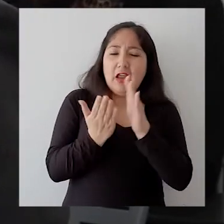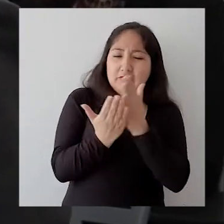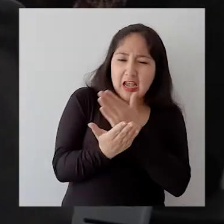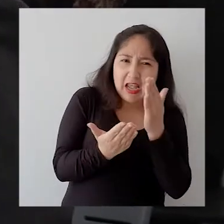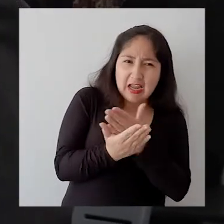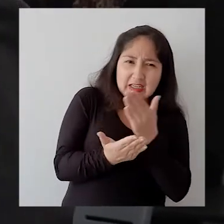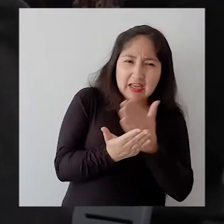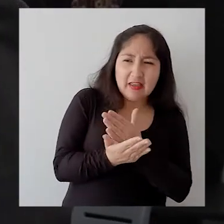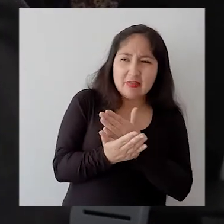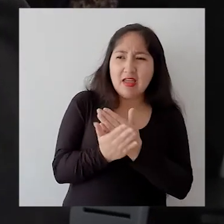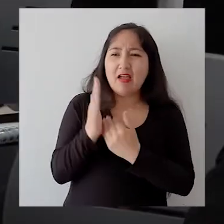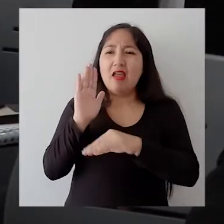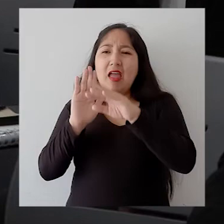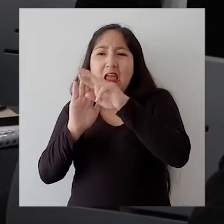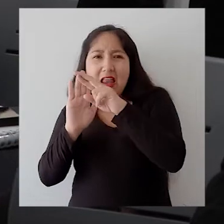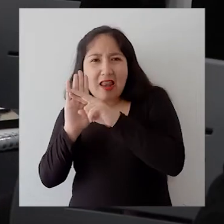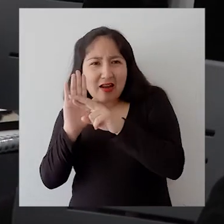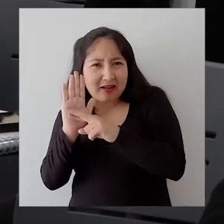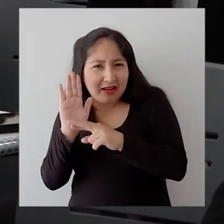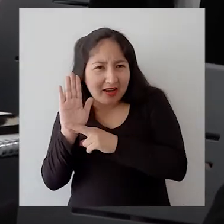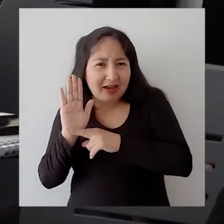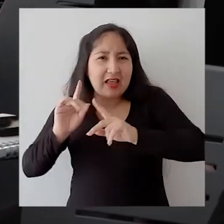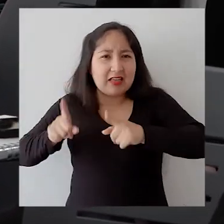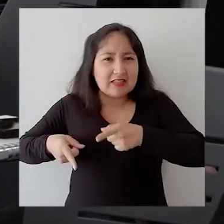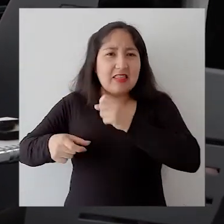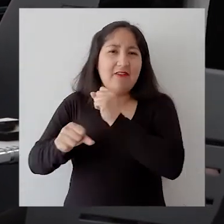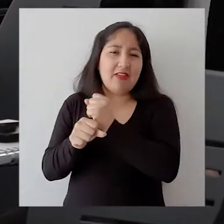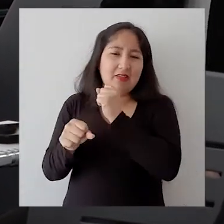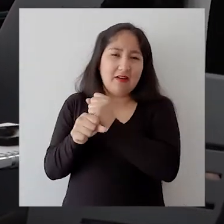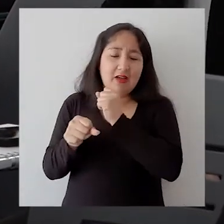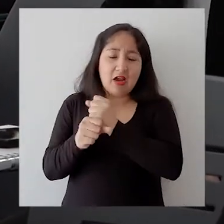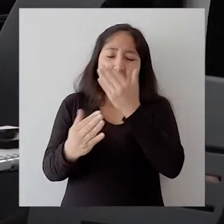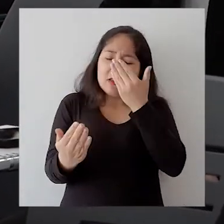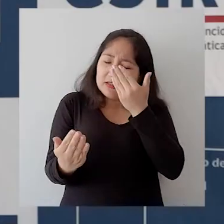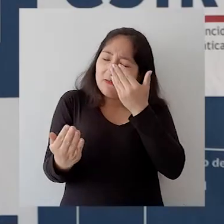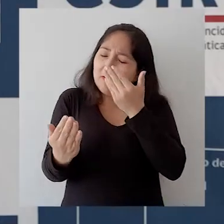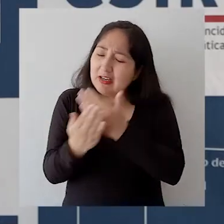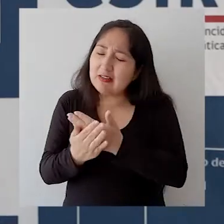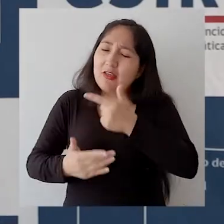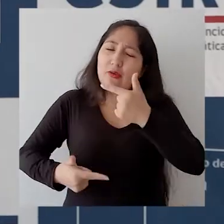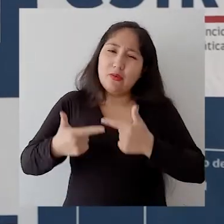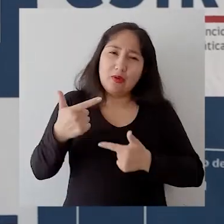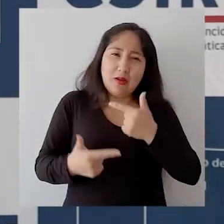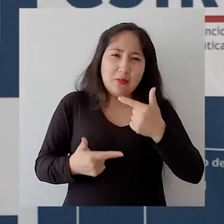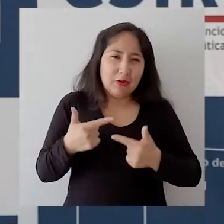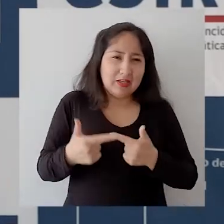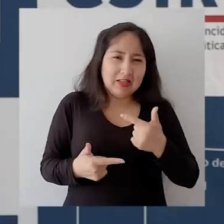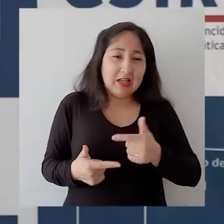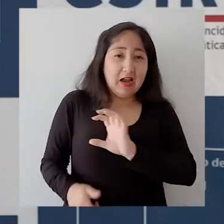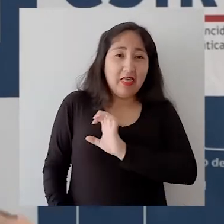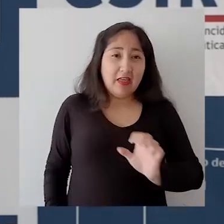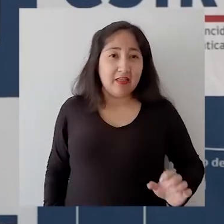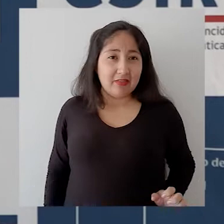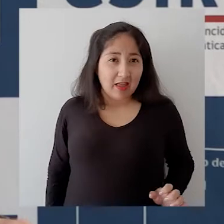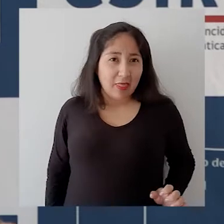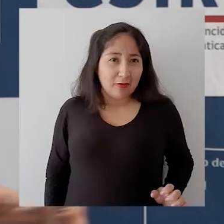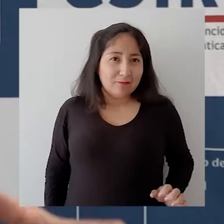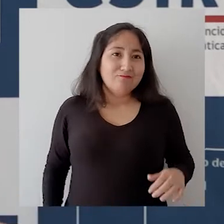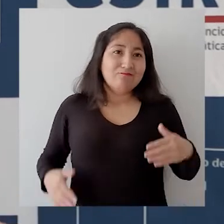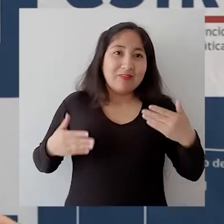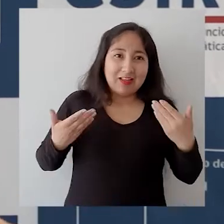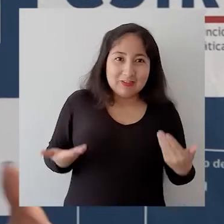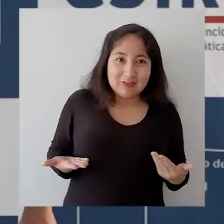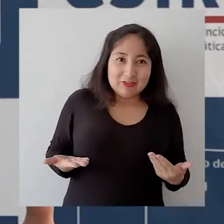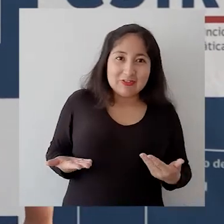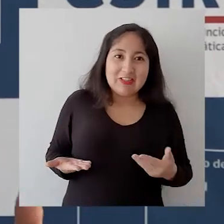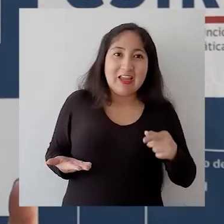hacer, en las medidas que tenemos que trabajar. Se ha enfrentado como una política de Estado y no asociado a un gobierno,